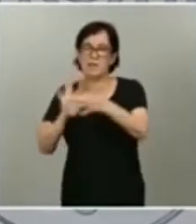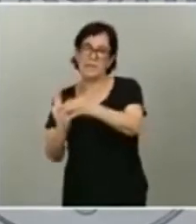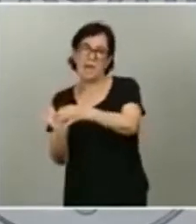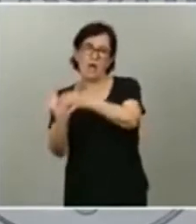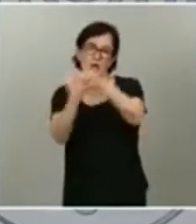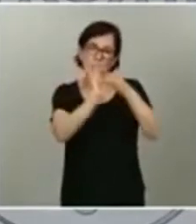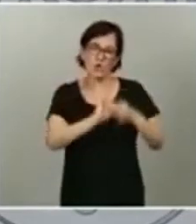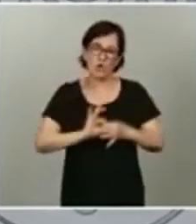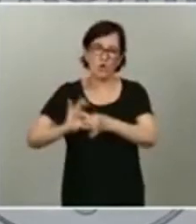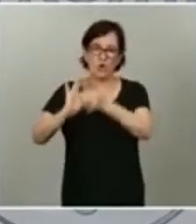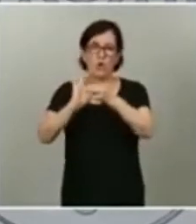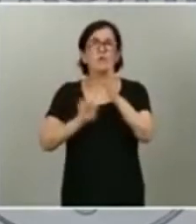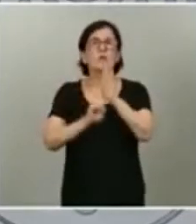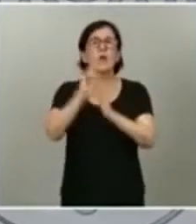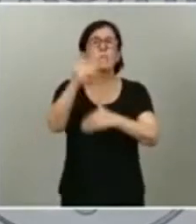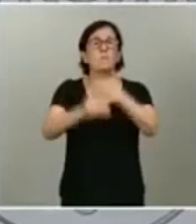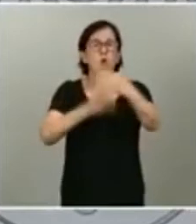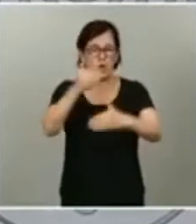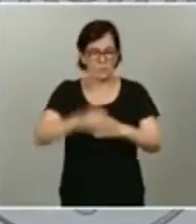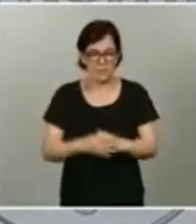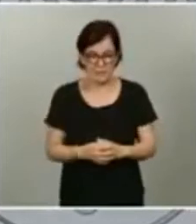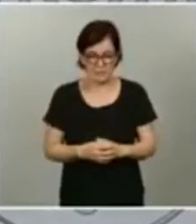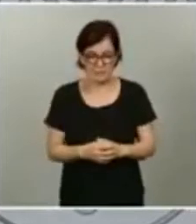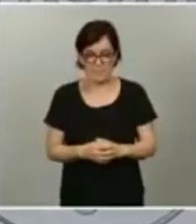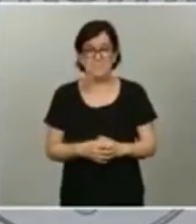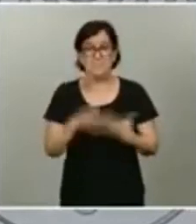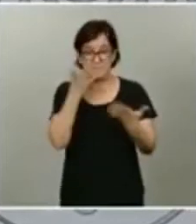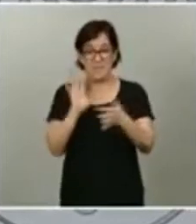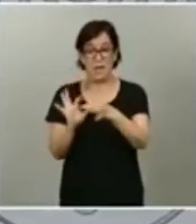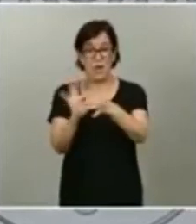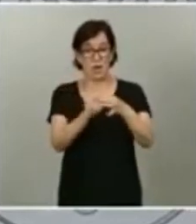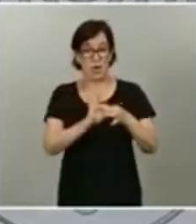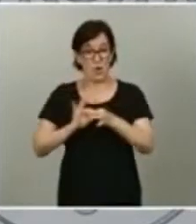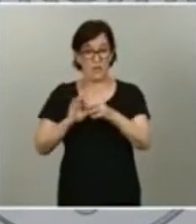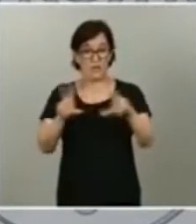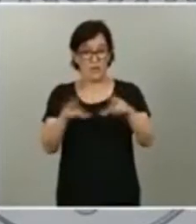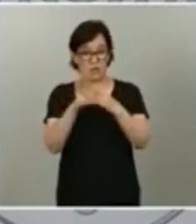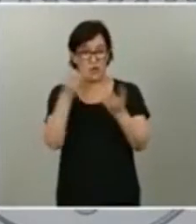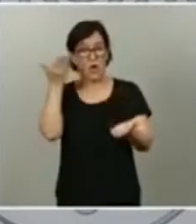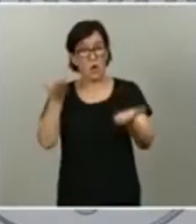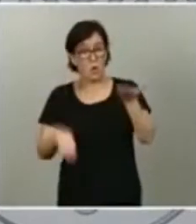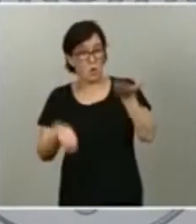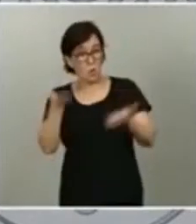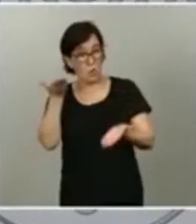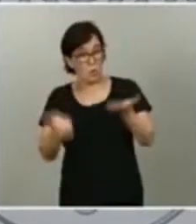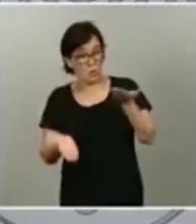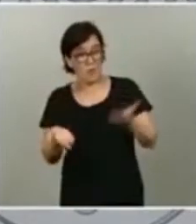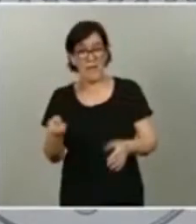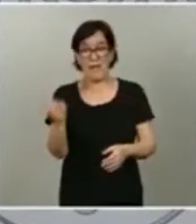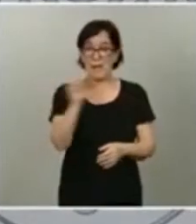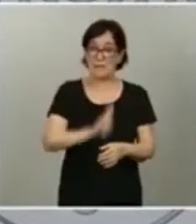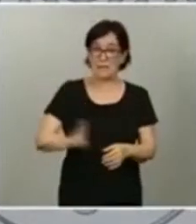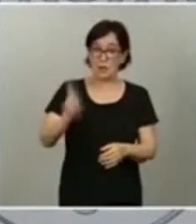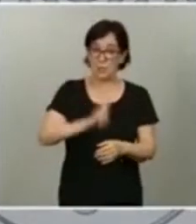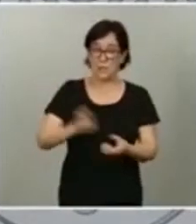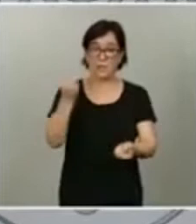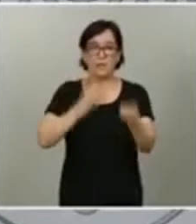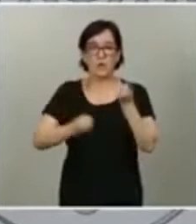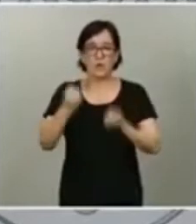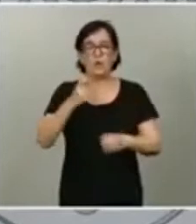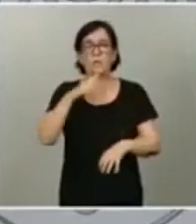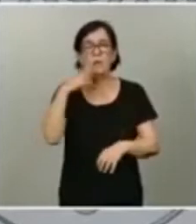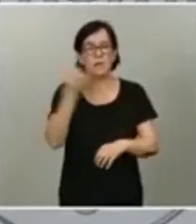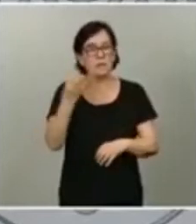próspera. Y, precisamente, en esta cohesión social, en esta justicia y recuperación económica es donde tenemos que